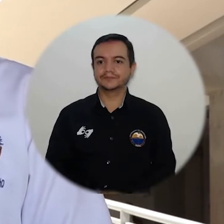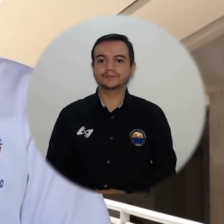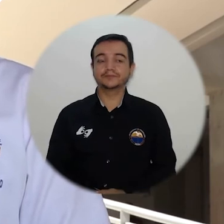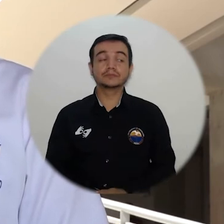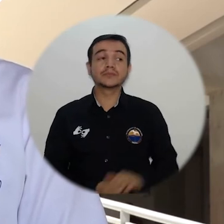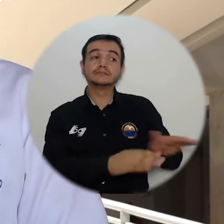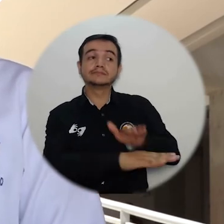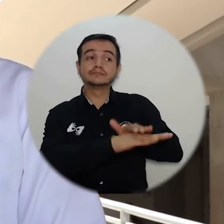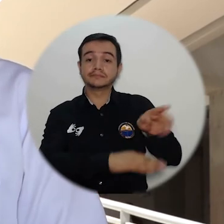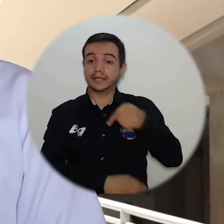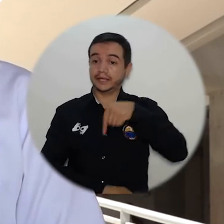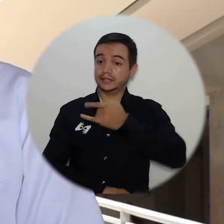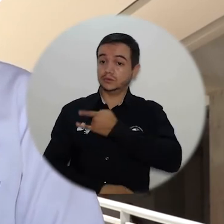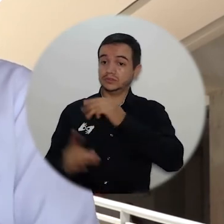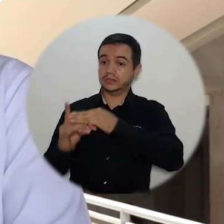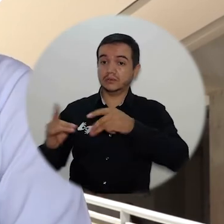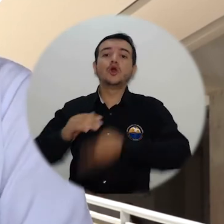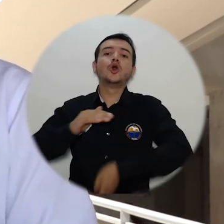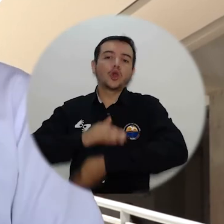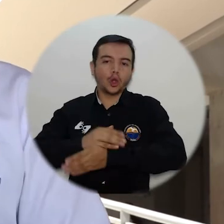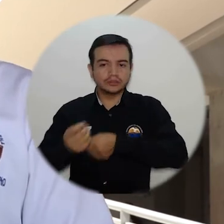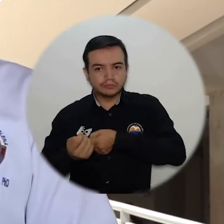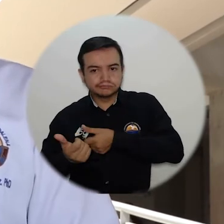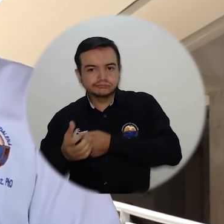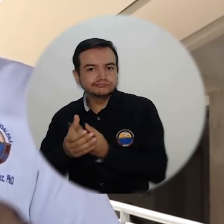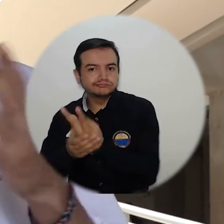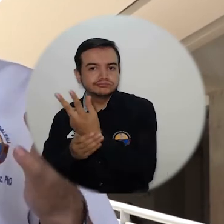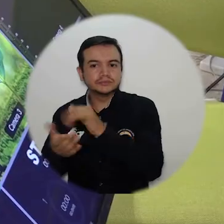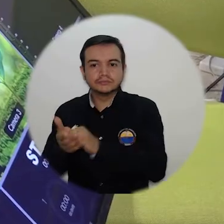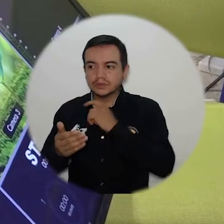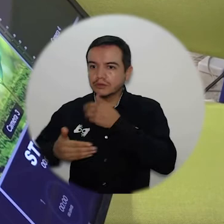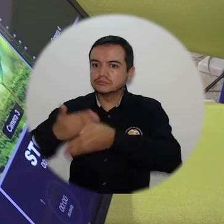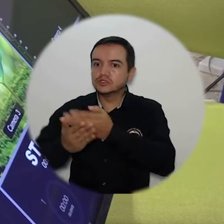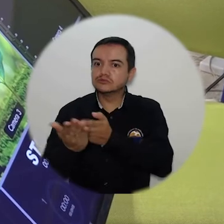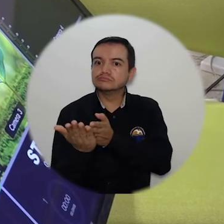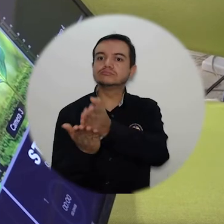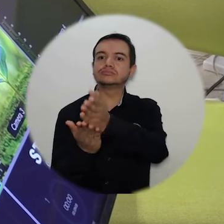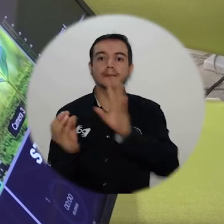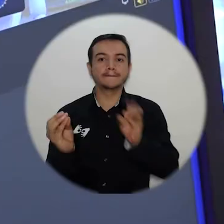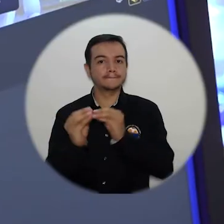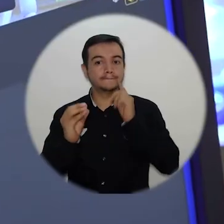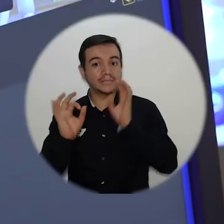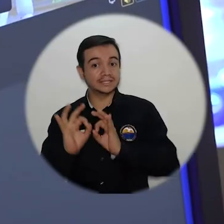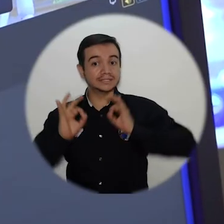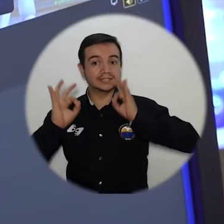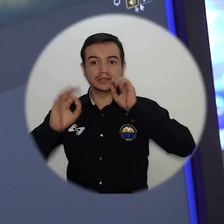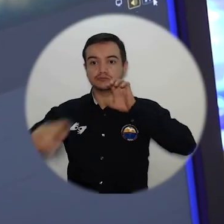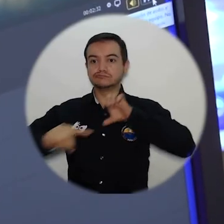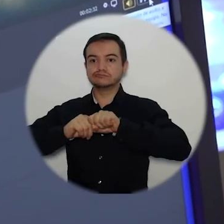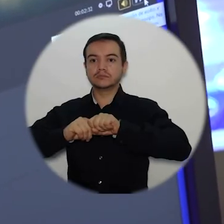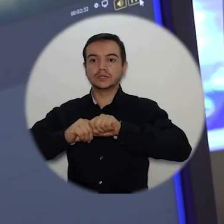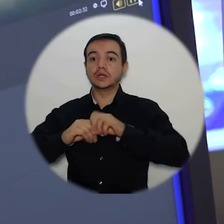pares de evaluadores de ECO de la Facultad de Empresariales, es nuestra segunda visita de manera inédita en el tema virtual, una visita